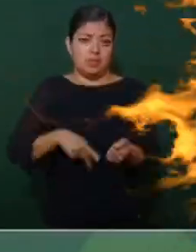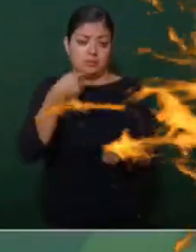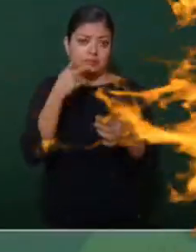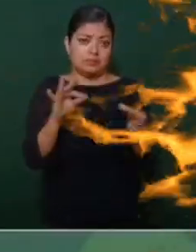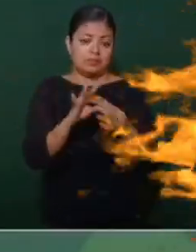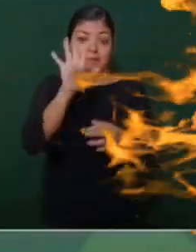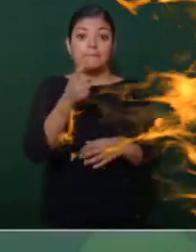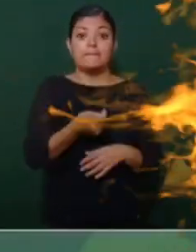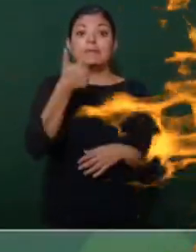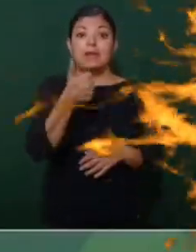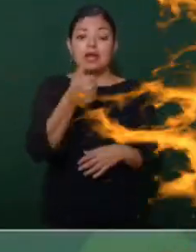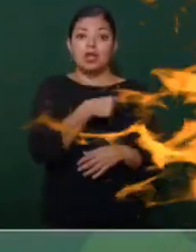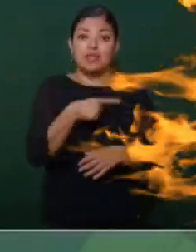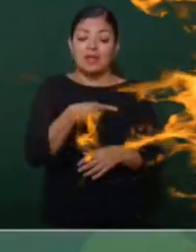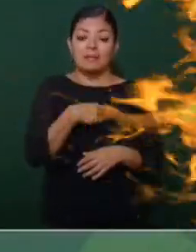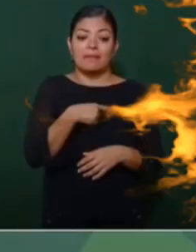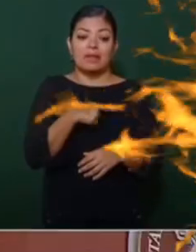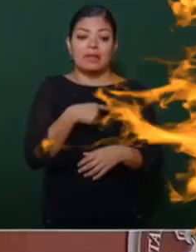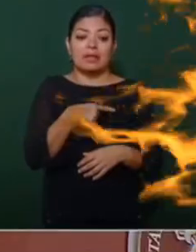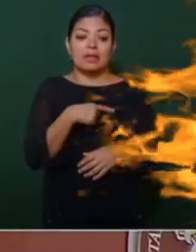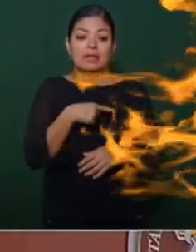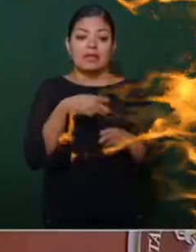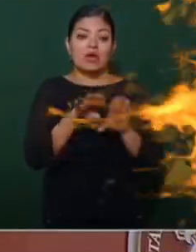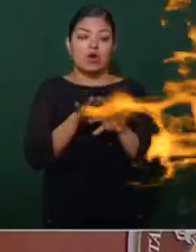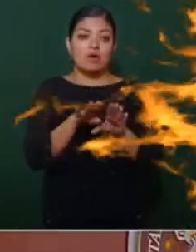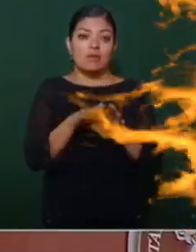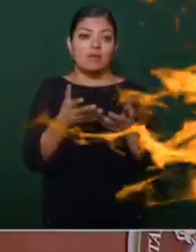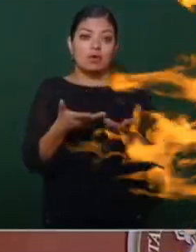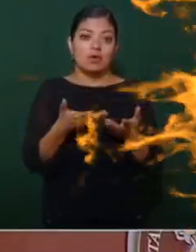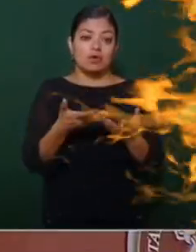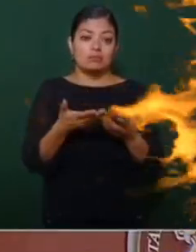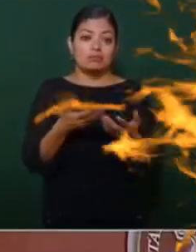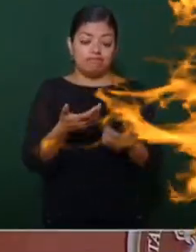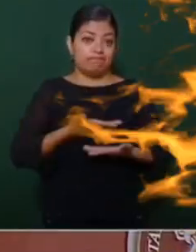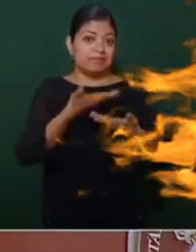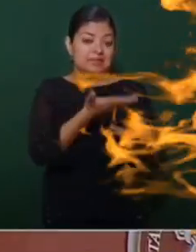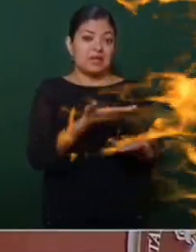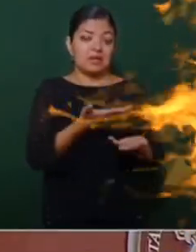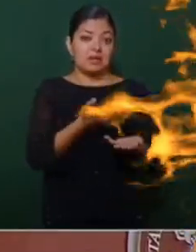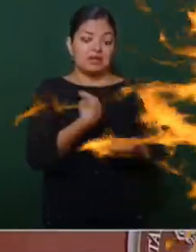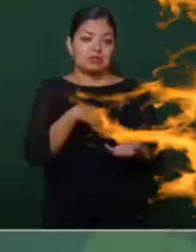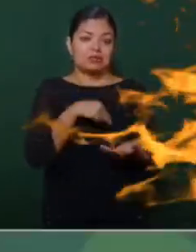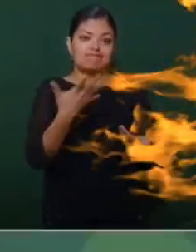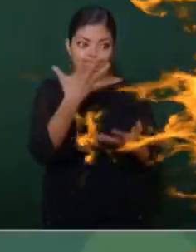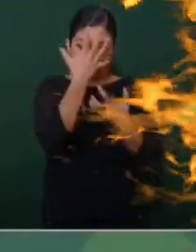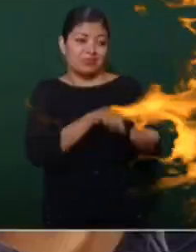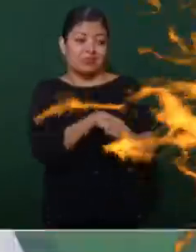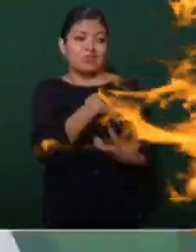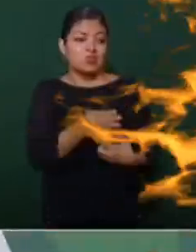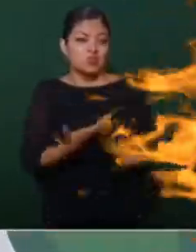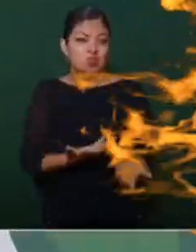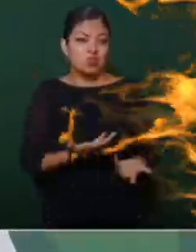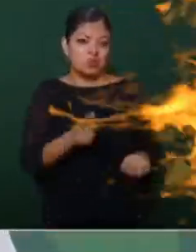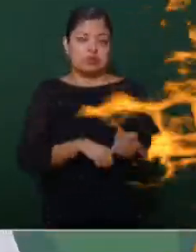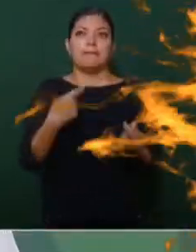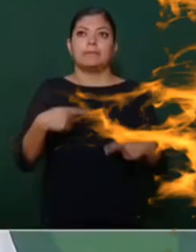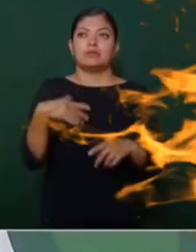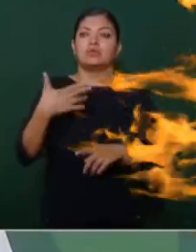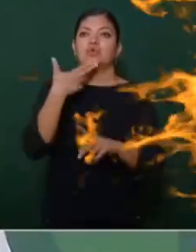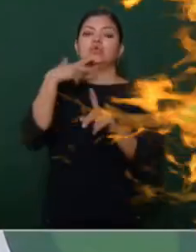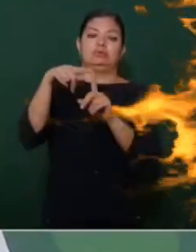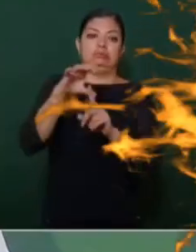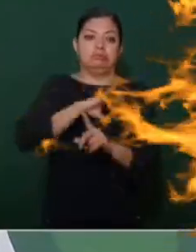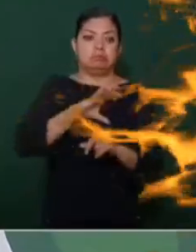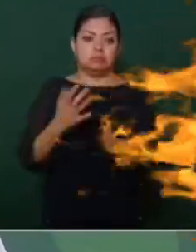que sucede. Lo primero es abrazarlos, lo primero es expresarles nuestro pesar, nuestra tristeza. Cuando se pierde, vamos ser queridos.